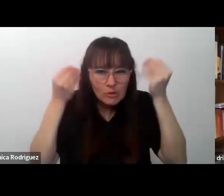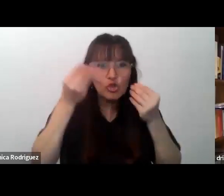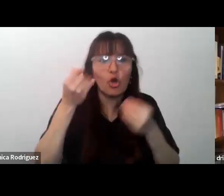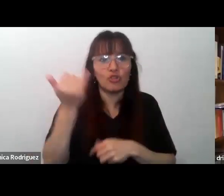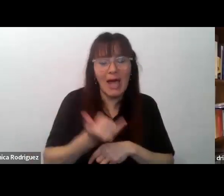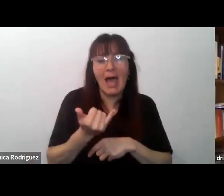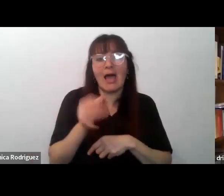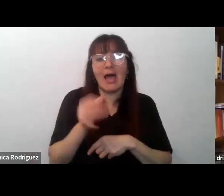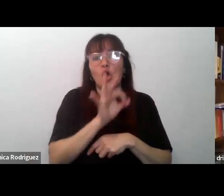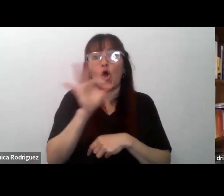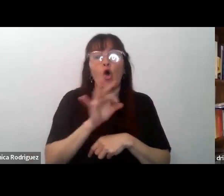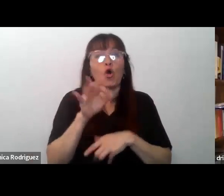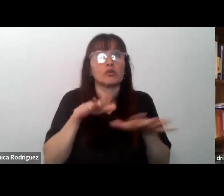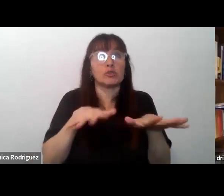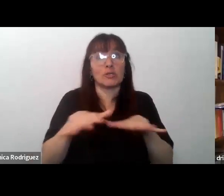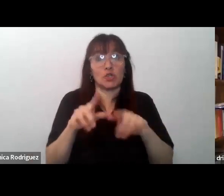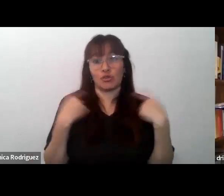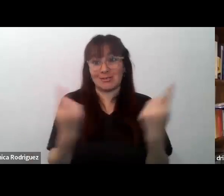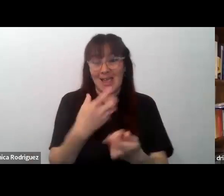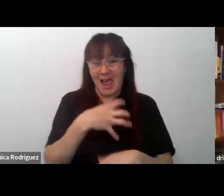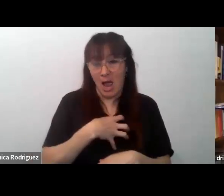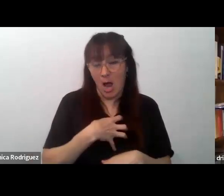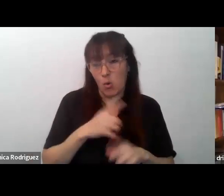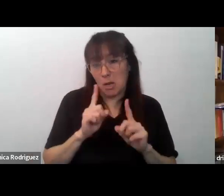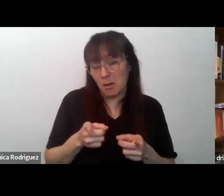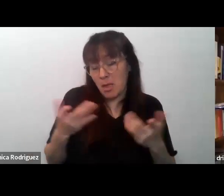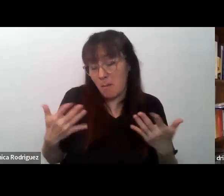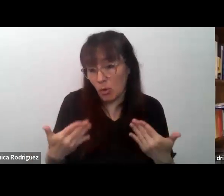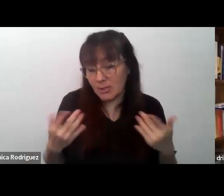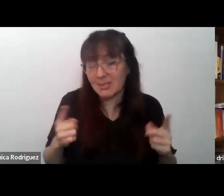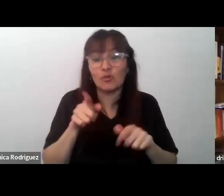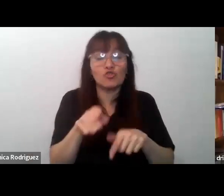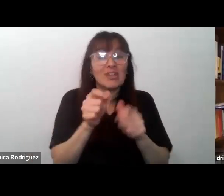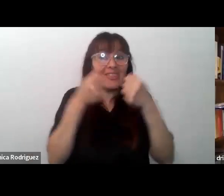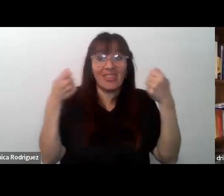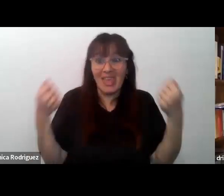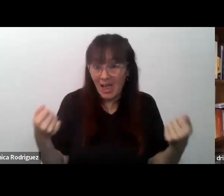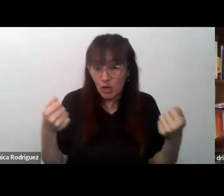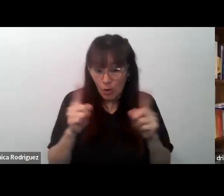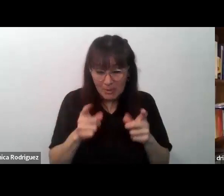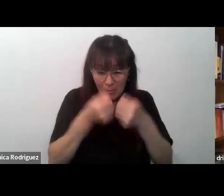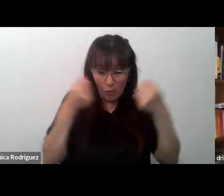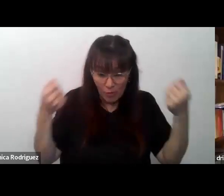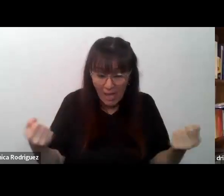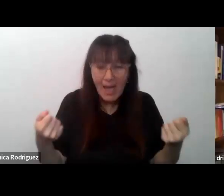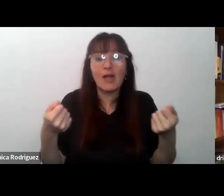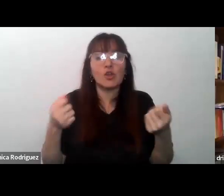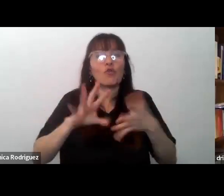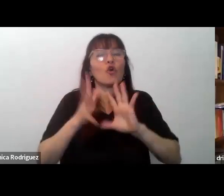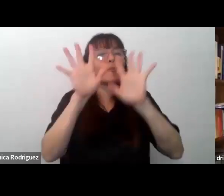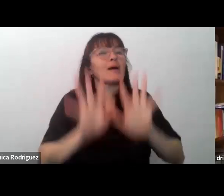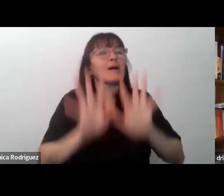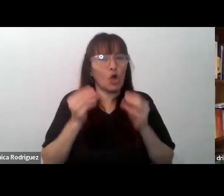ocurre en el aula por ejemplo y este diario se estructura de esta manera